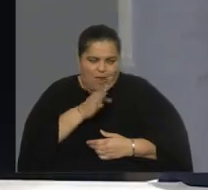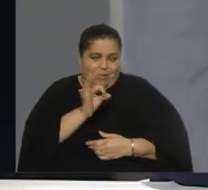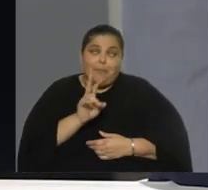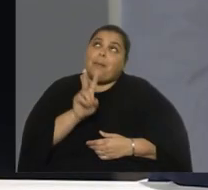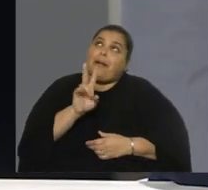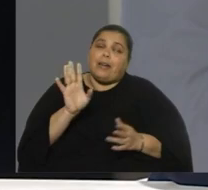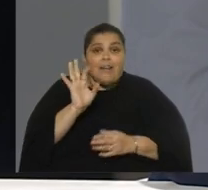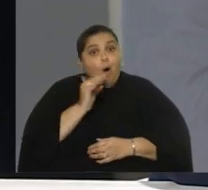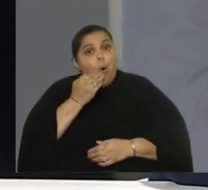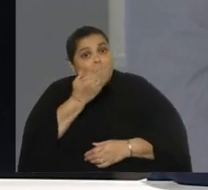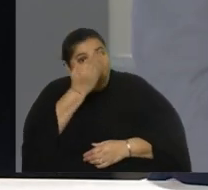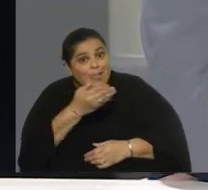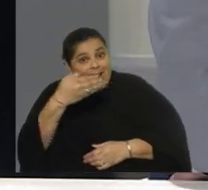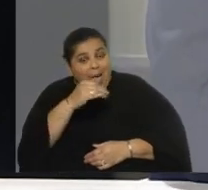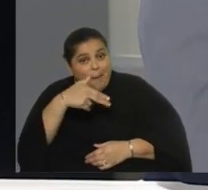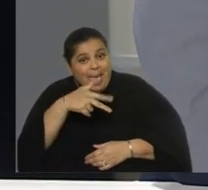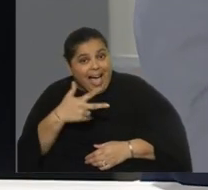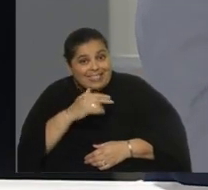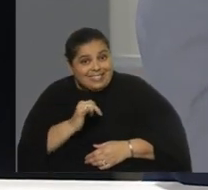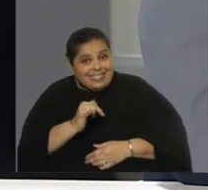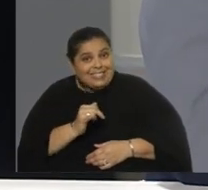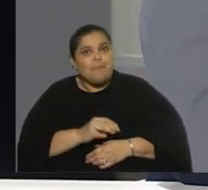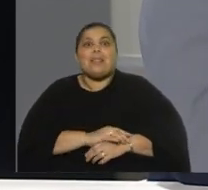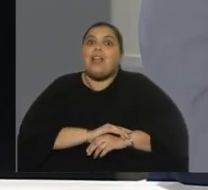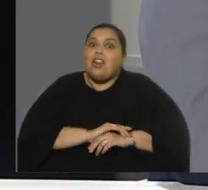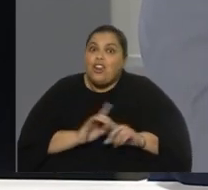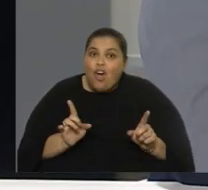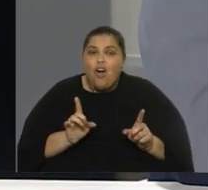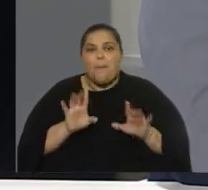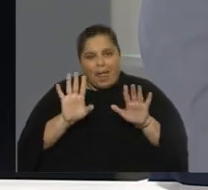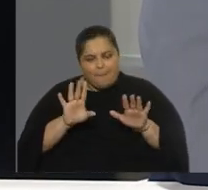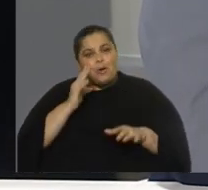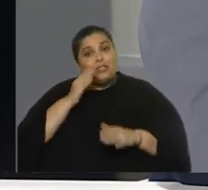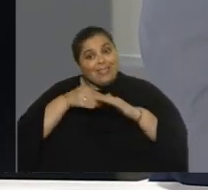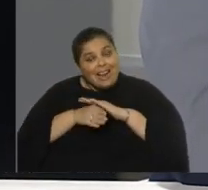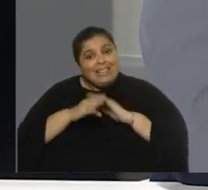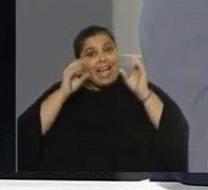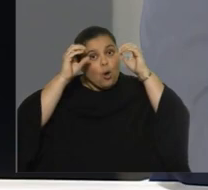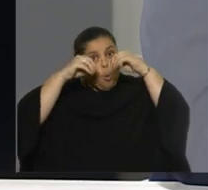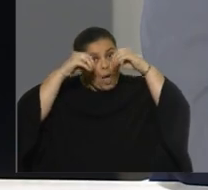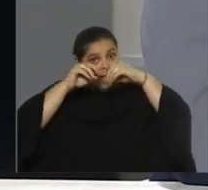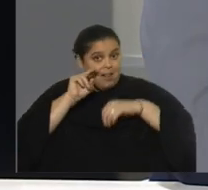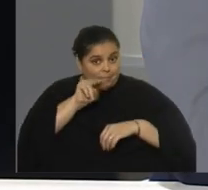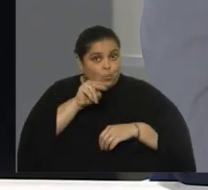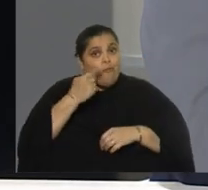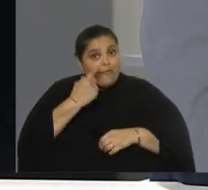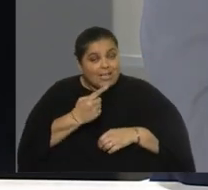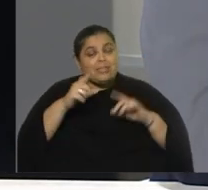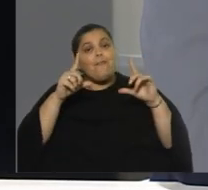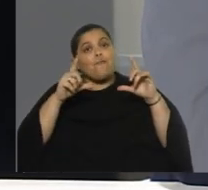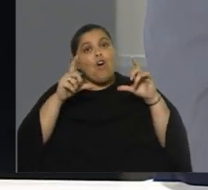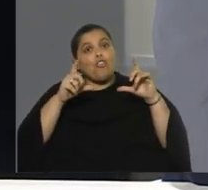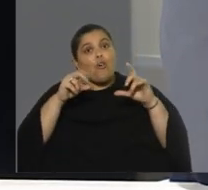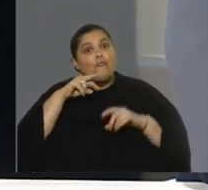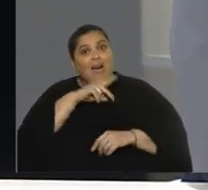Bianchi si no hay que Te estoy diciendo... No, porque yo... Entrás a Google, entramos a Google y aparece la foto